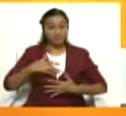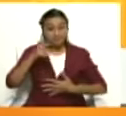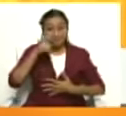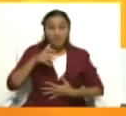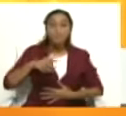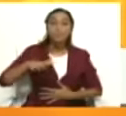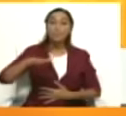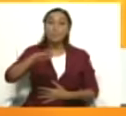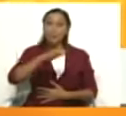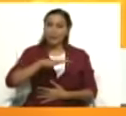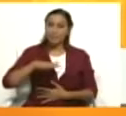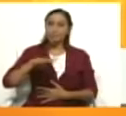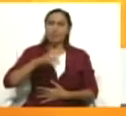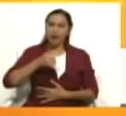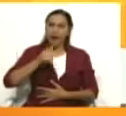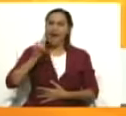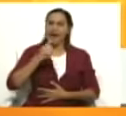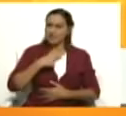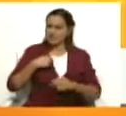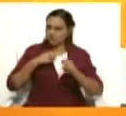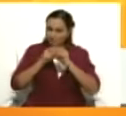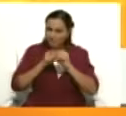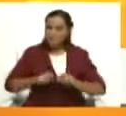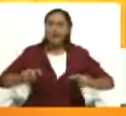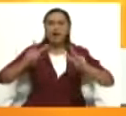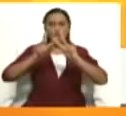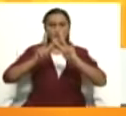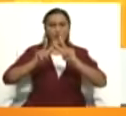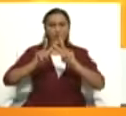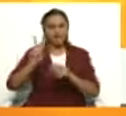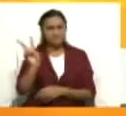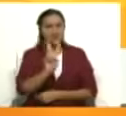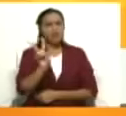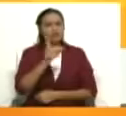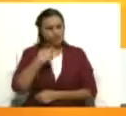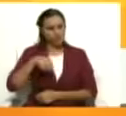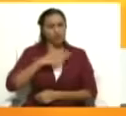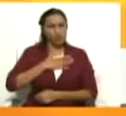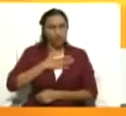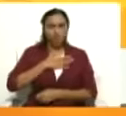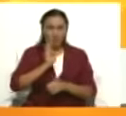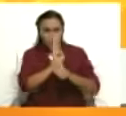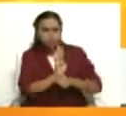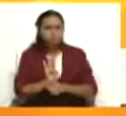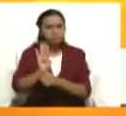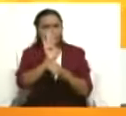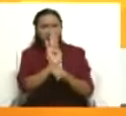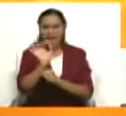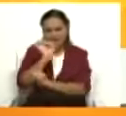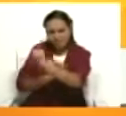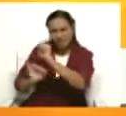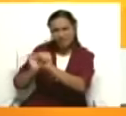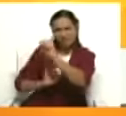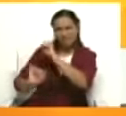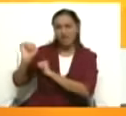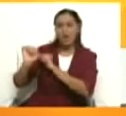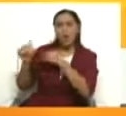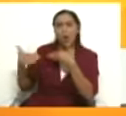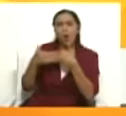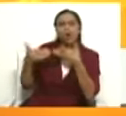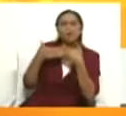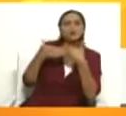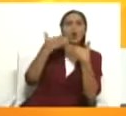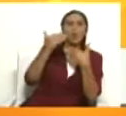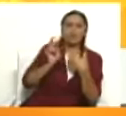y bastante moral tenemos nosotros como república para defendernos frente a este tipo de agresiones. Bueno, allí